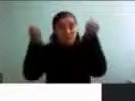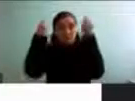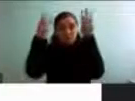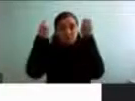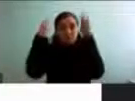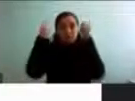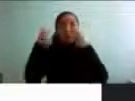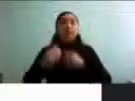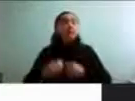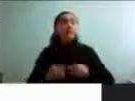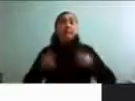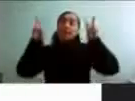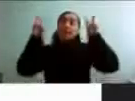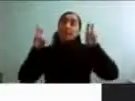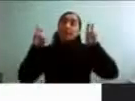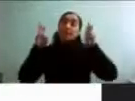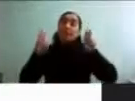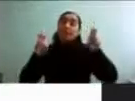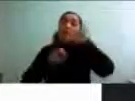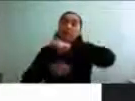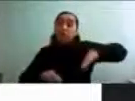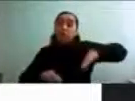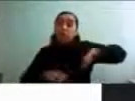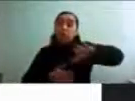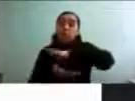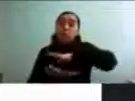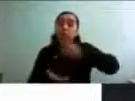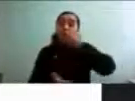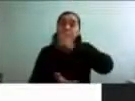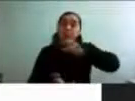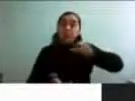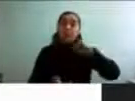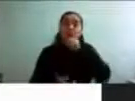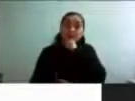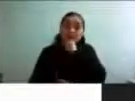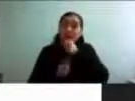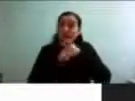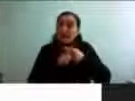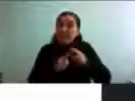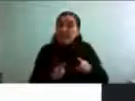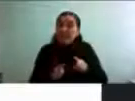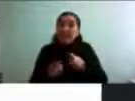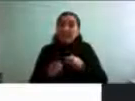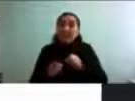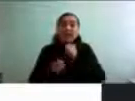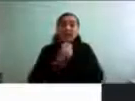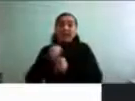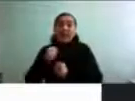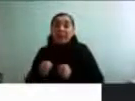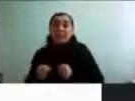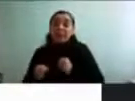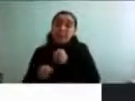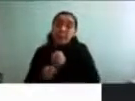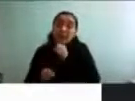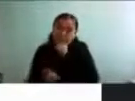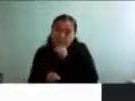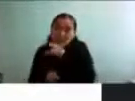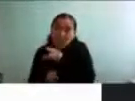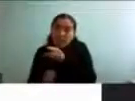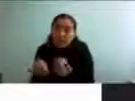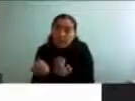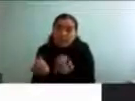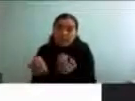sobre todo en esta población que es diferente como la población de edad media, que son los adultos mayores. Necesitamos más